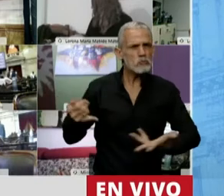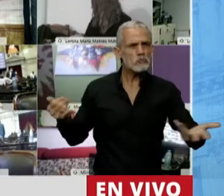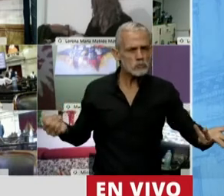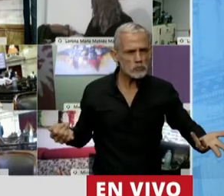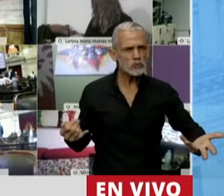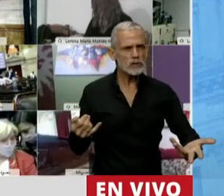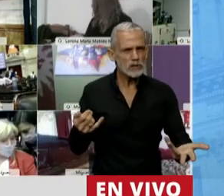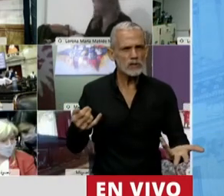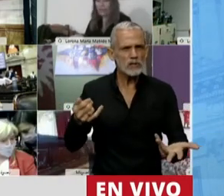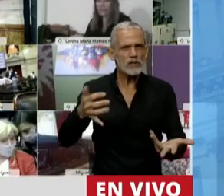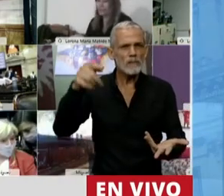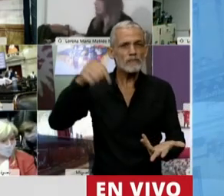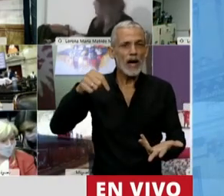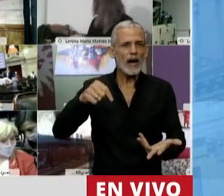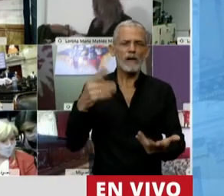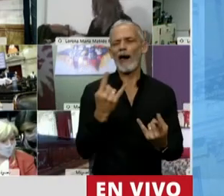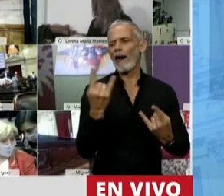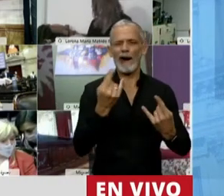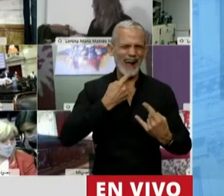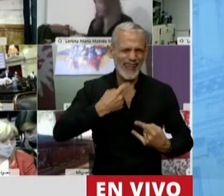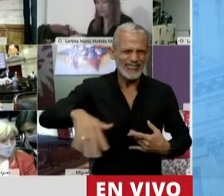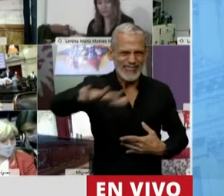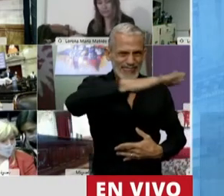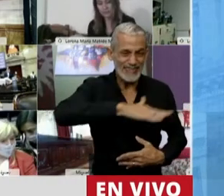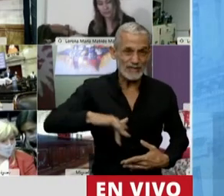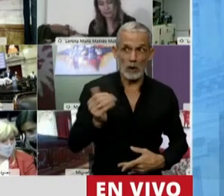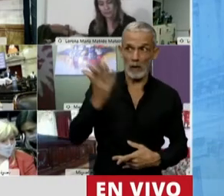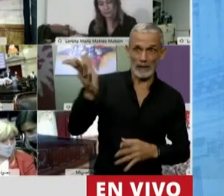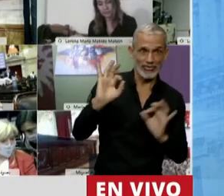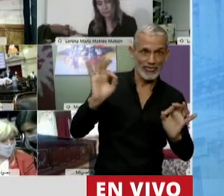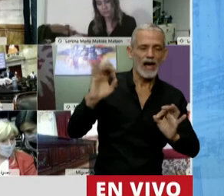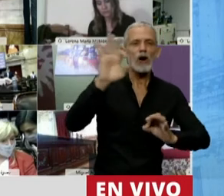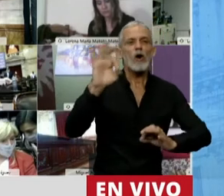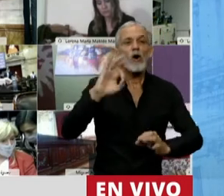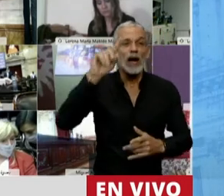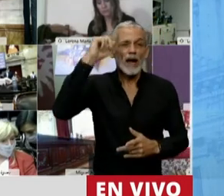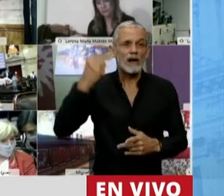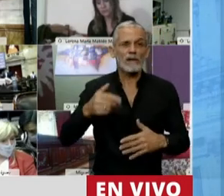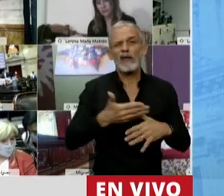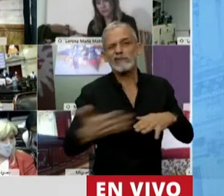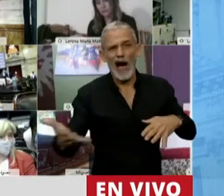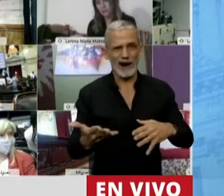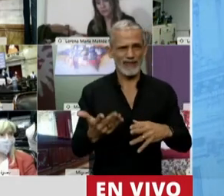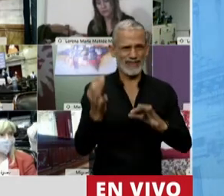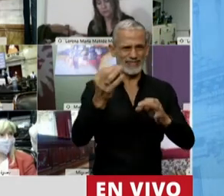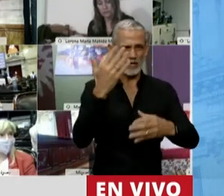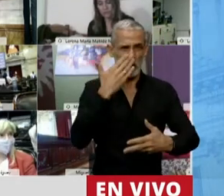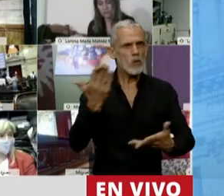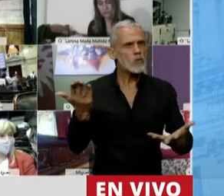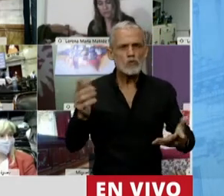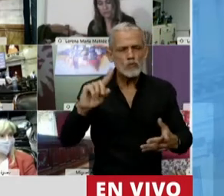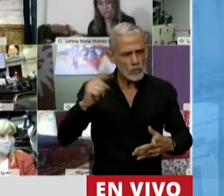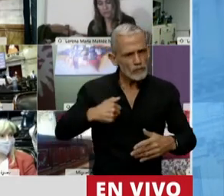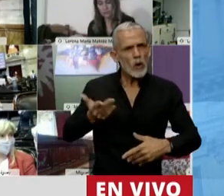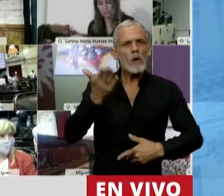aquí de manera mentirosa se ha firmado, o que no fue pedida o que llegó con retardo a Córdoba. La ayuda fue